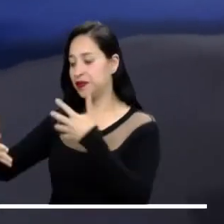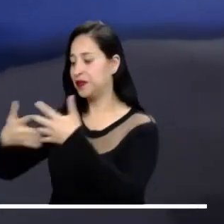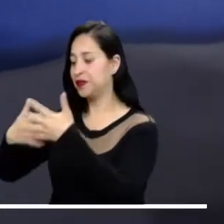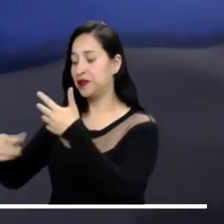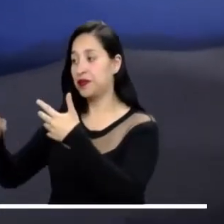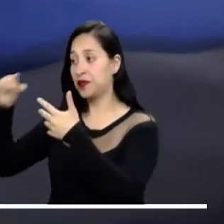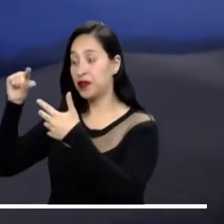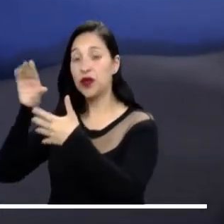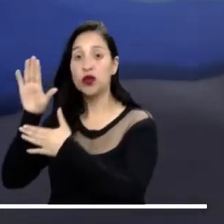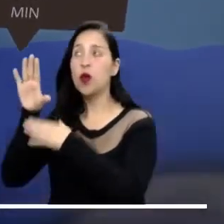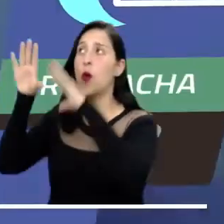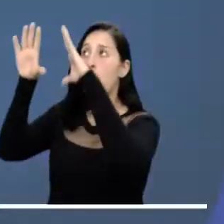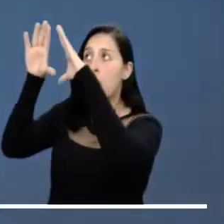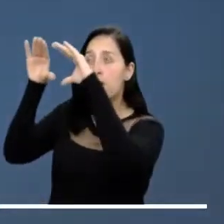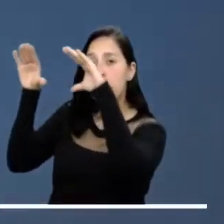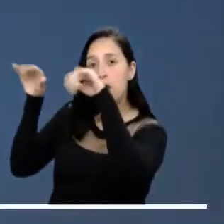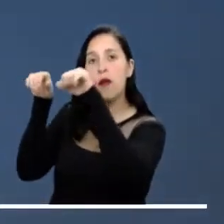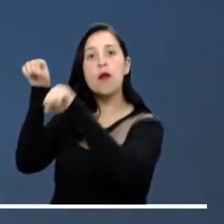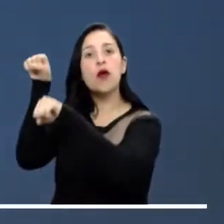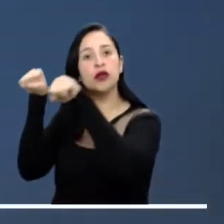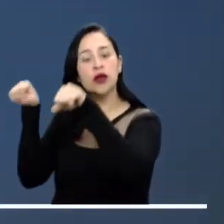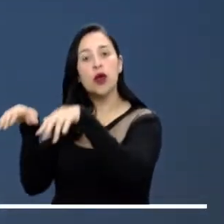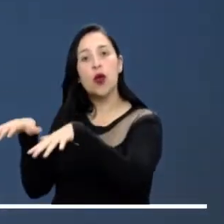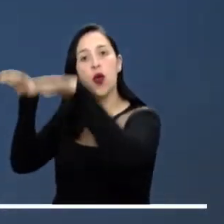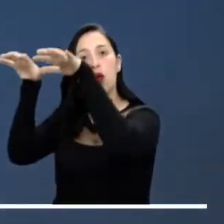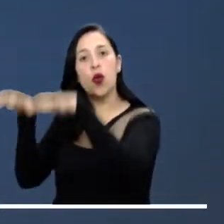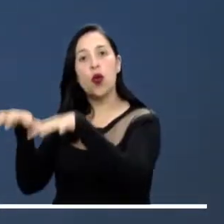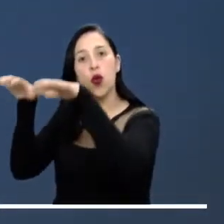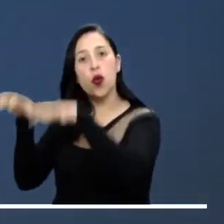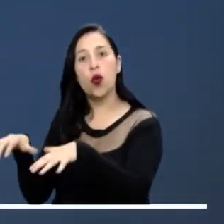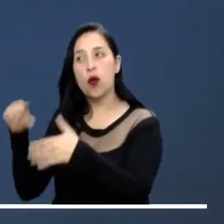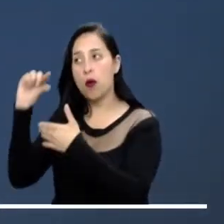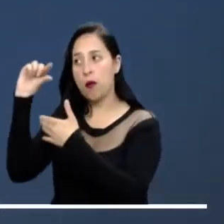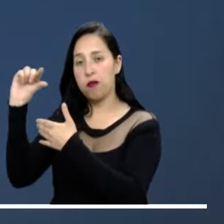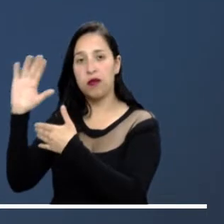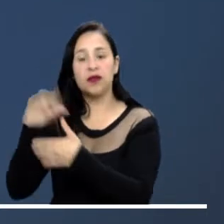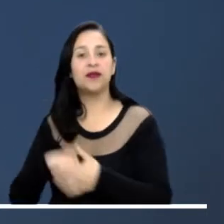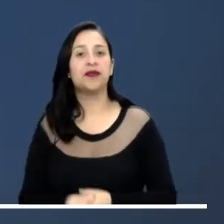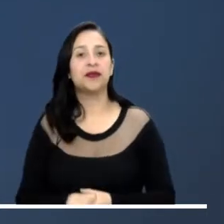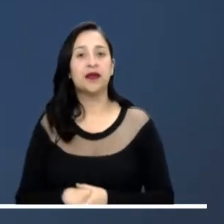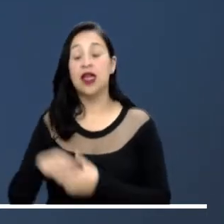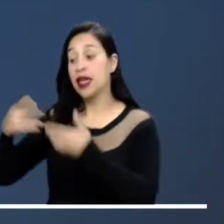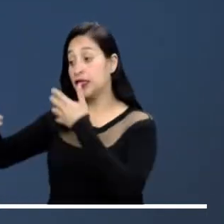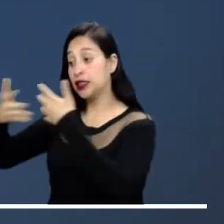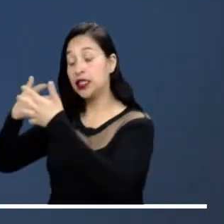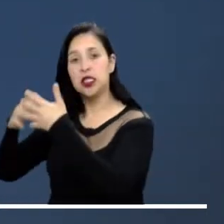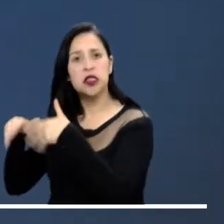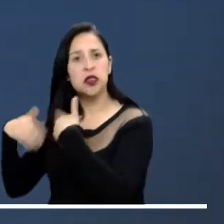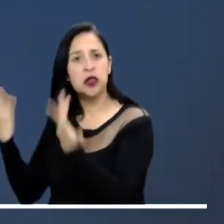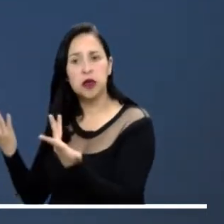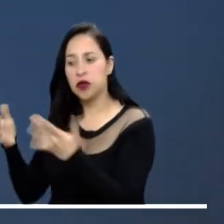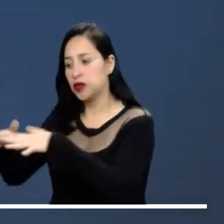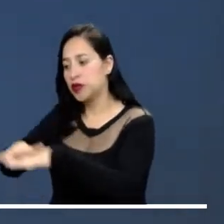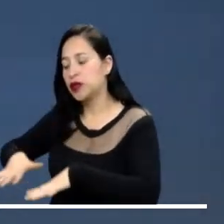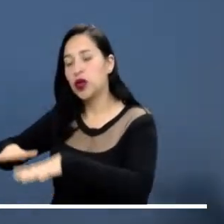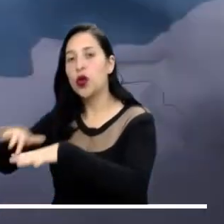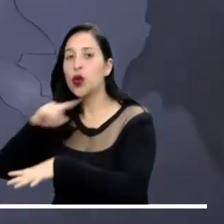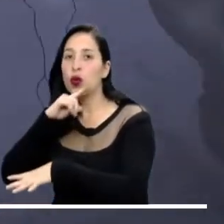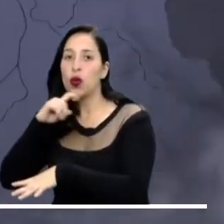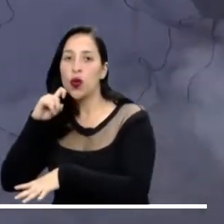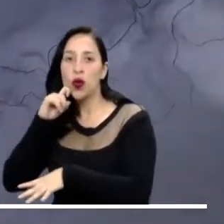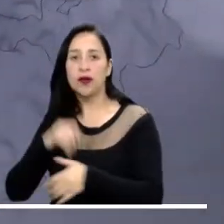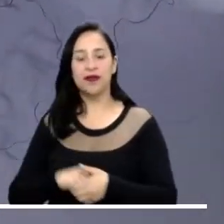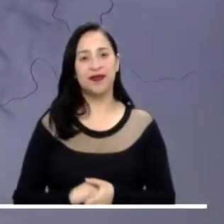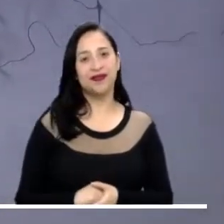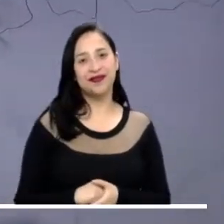Providencia cierra el jueves con un cielo seminublado y con posibles lloviznas en sus alrededores. En San Andrés, por su parte, persiste el tiempo sin lluvias.